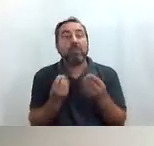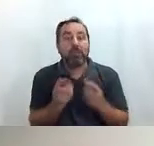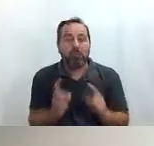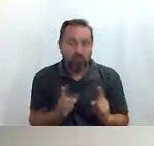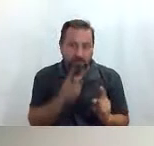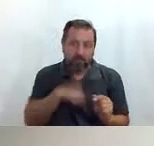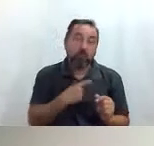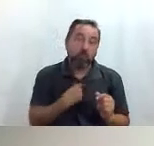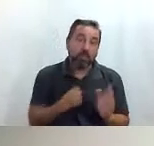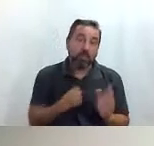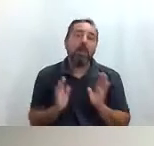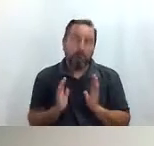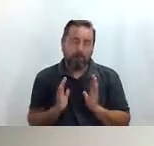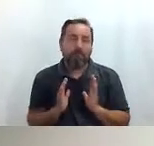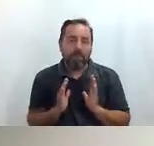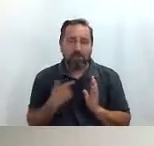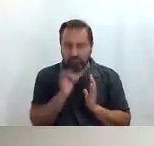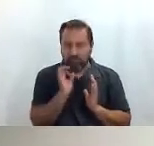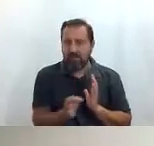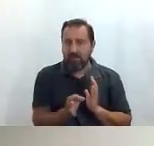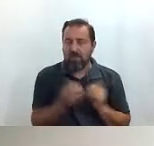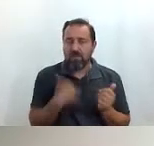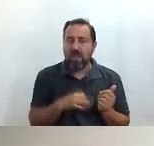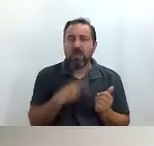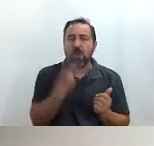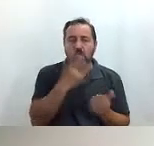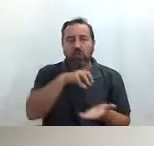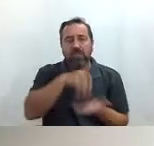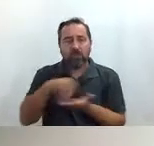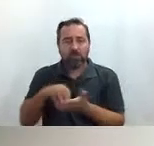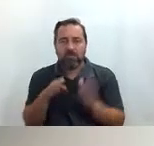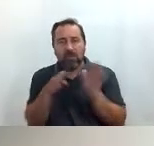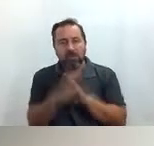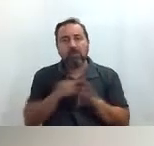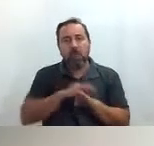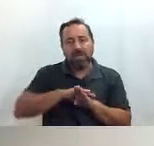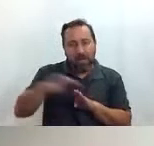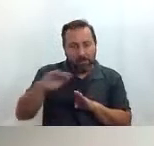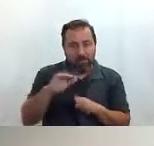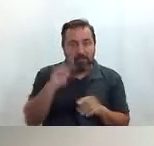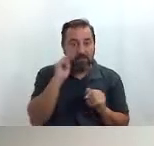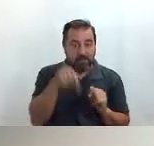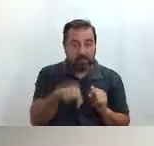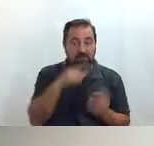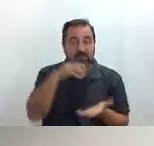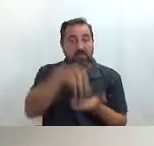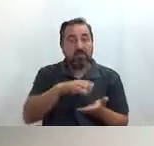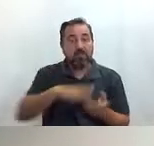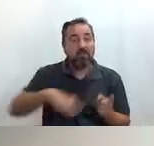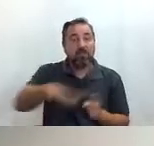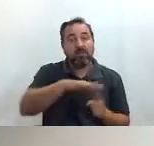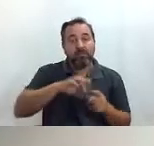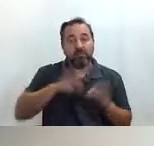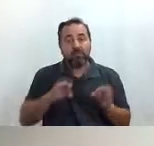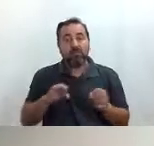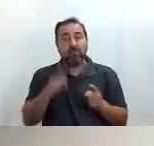nos gustaría pero sí de confirmaros que ya tenemos dos kioscos accesibles con rampa como podéis ver en este kiosco del Palacer Real hemos puesto